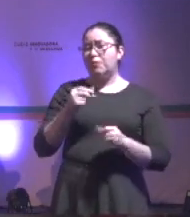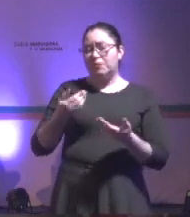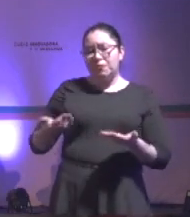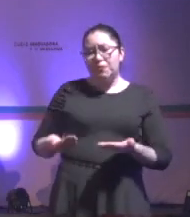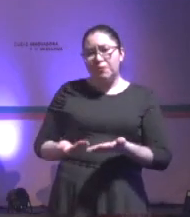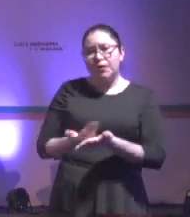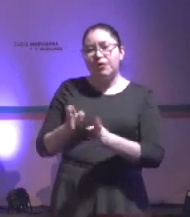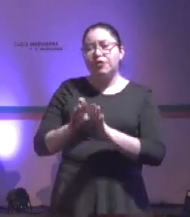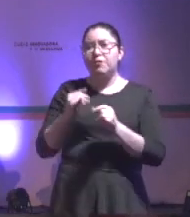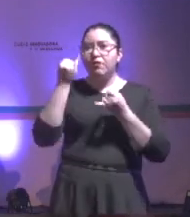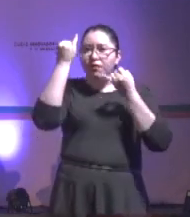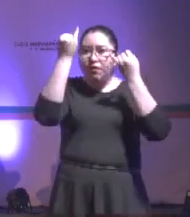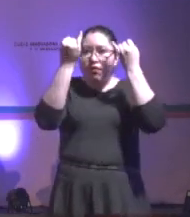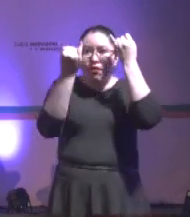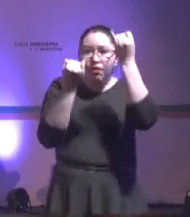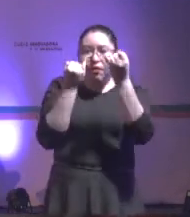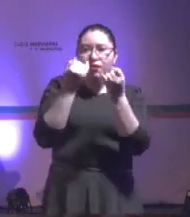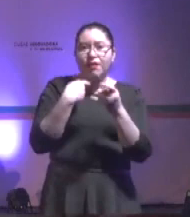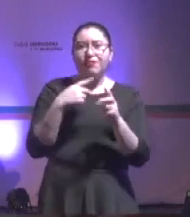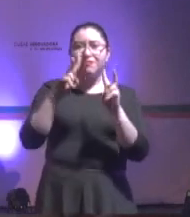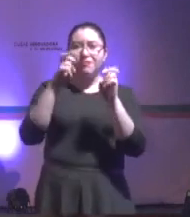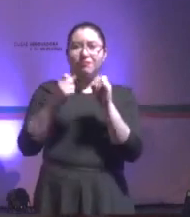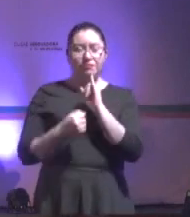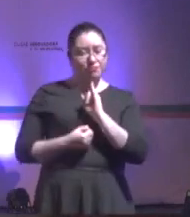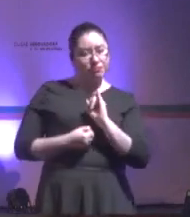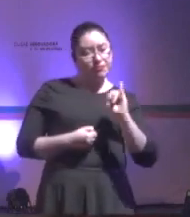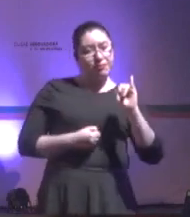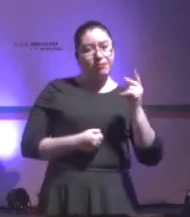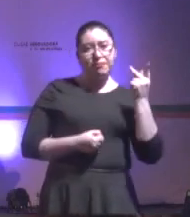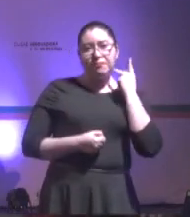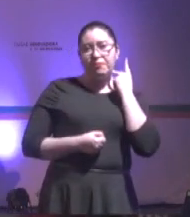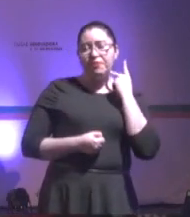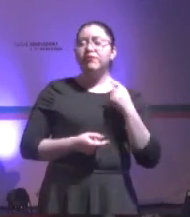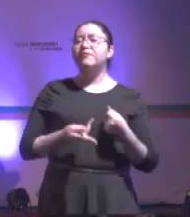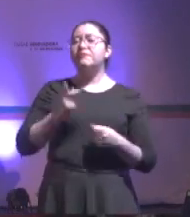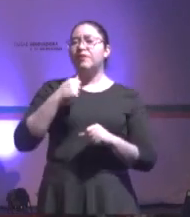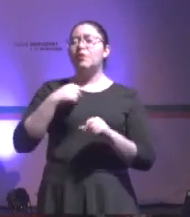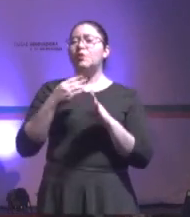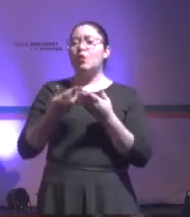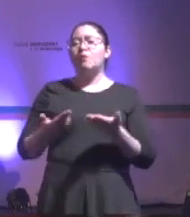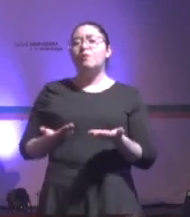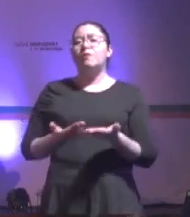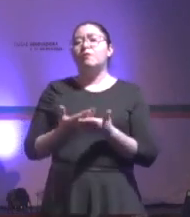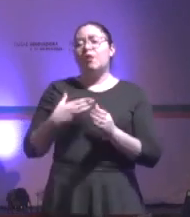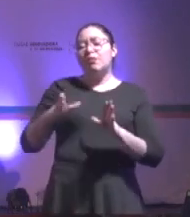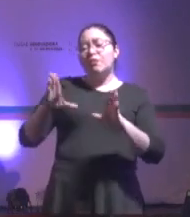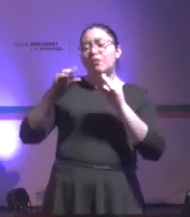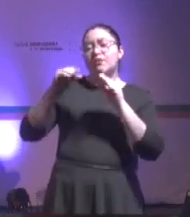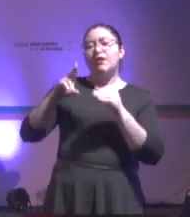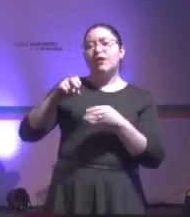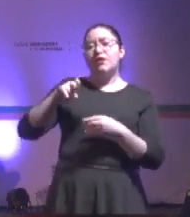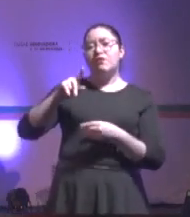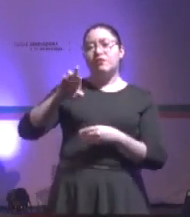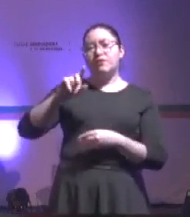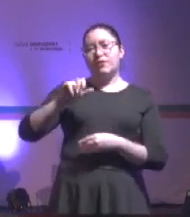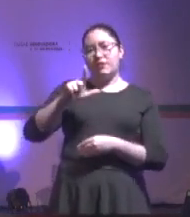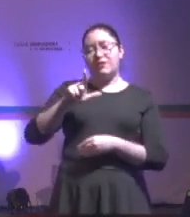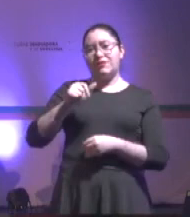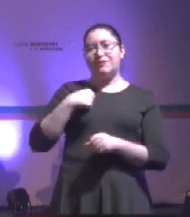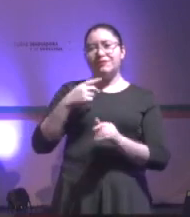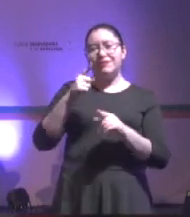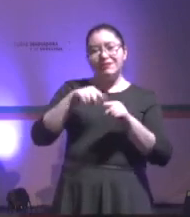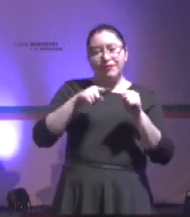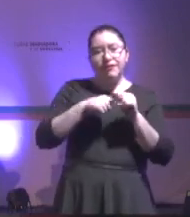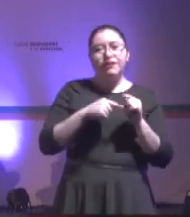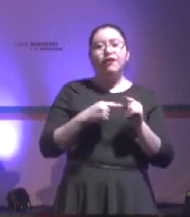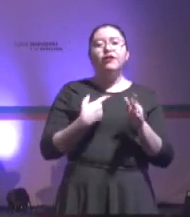esa ideología de izquierda y crecí con educación neoliberal, a mí fue la generación a la que nos quitaron cívica y